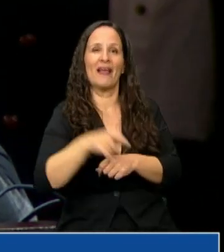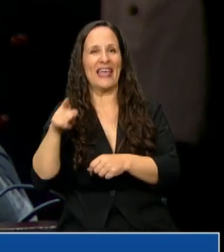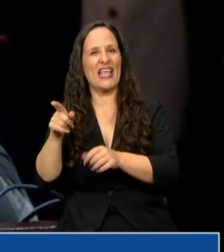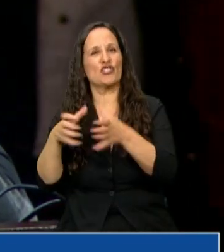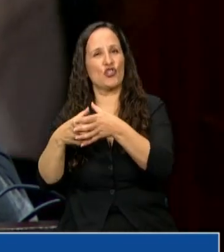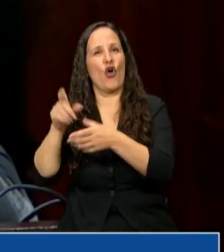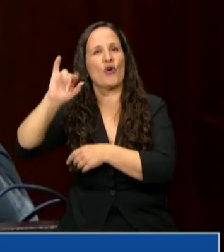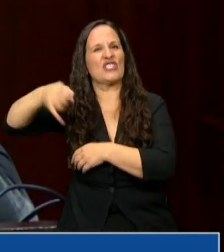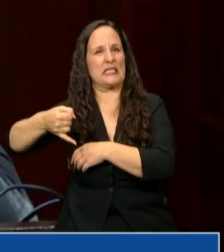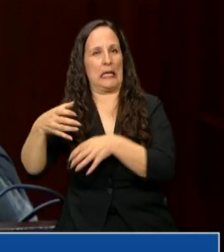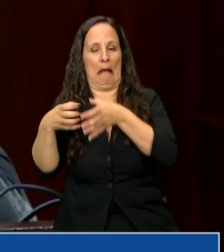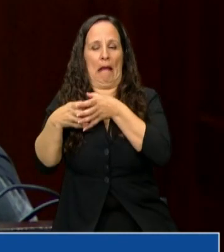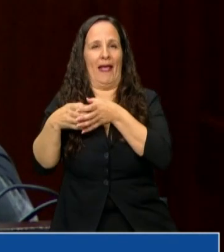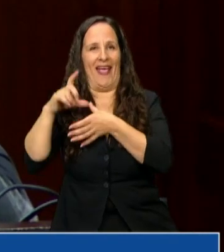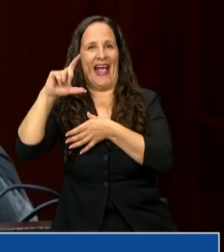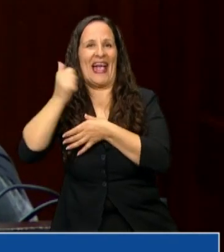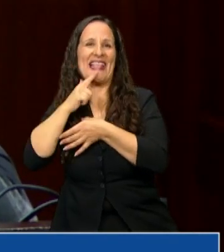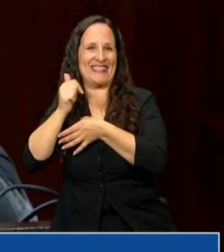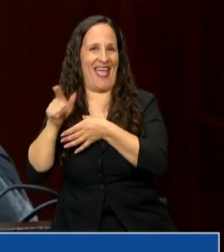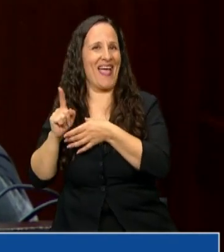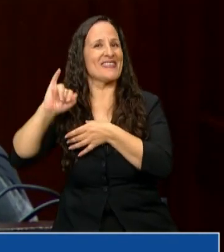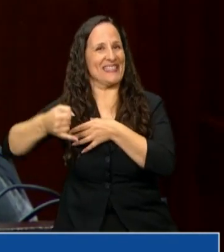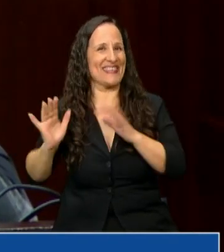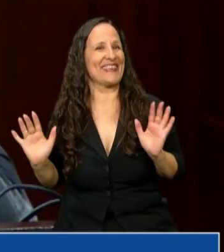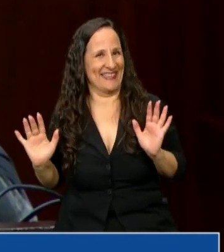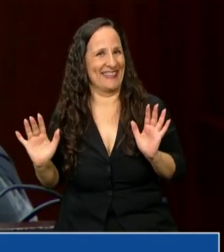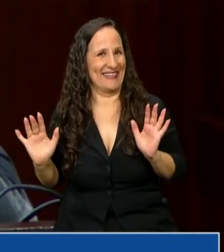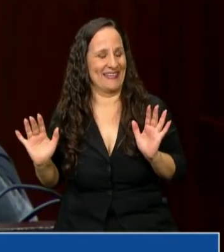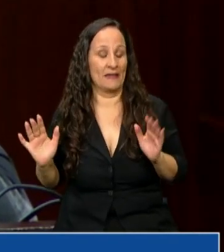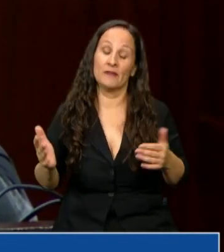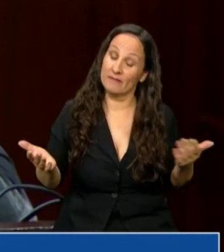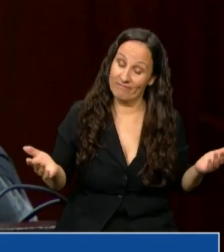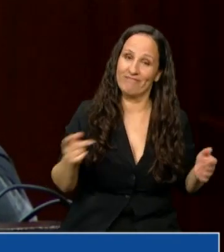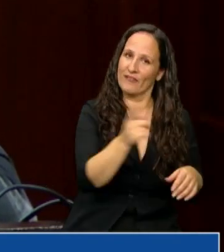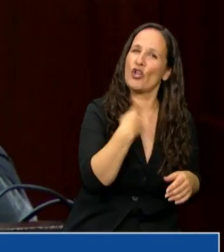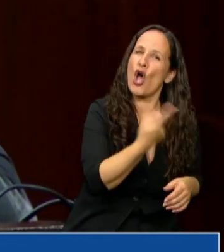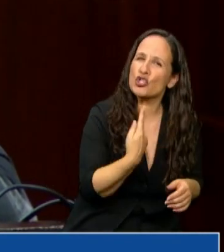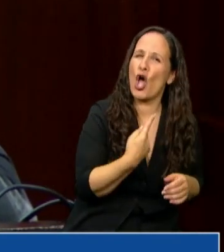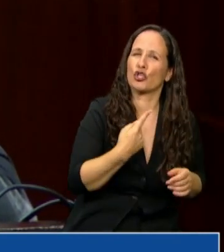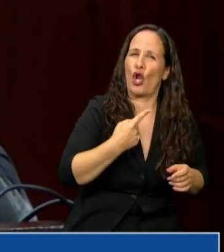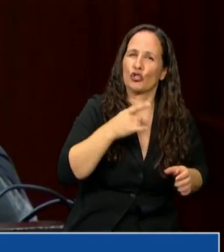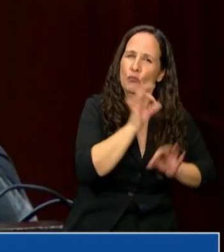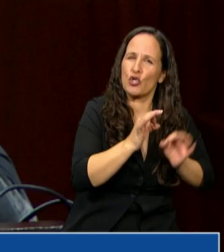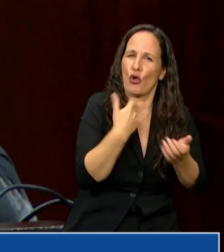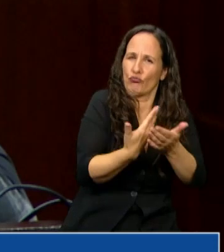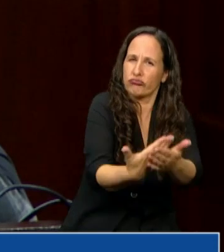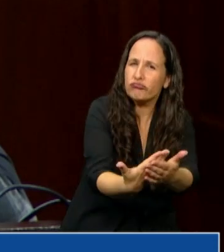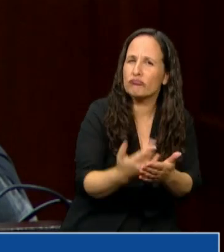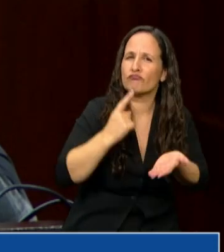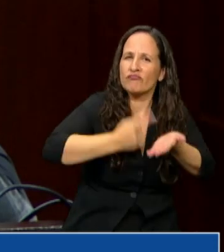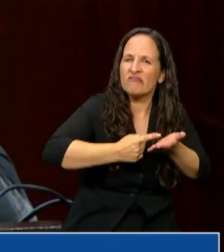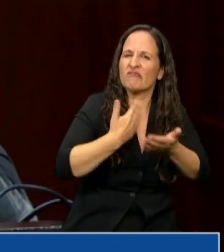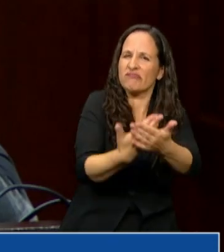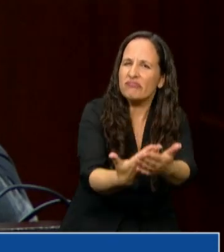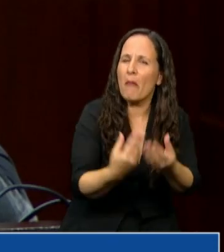Eso es ser de la casta. Nosotros, quienes estamos acá impulsando todas estas medidas que tienen que ver con mejorar el